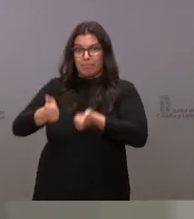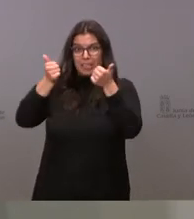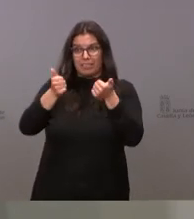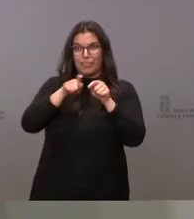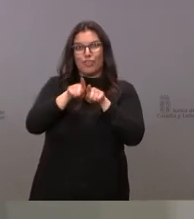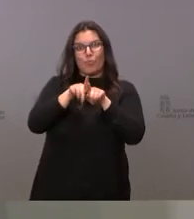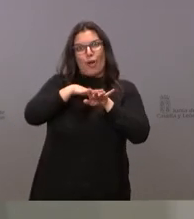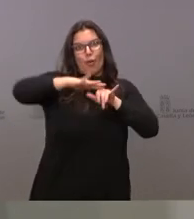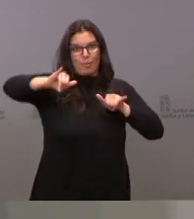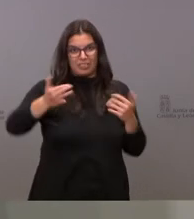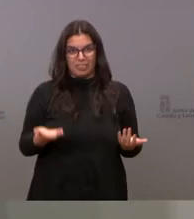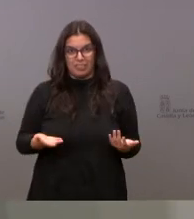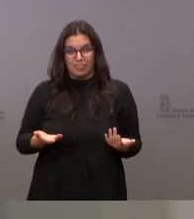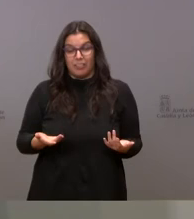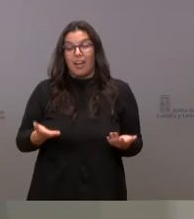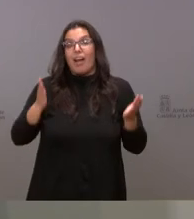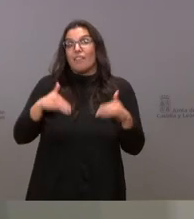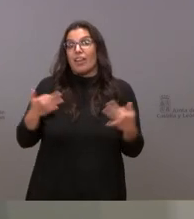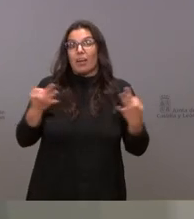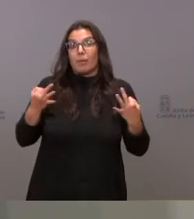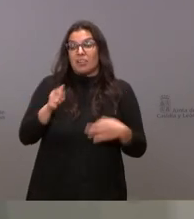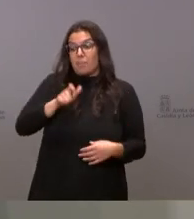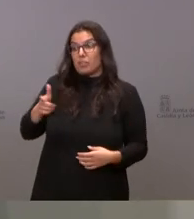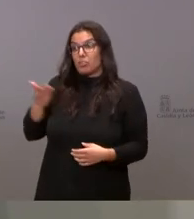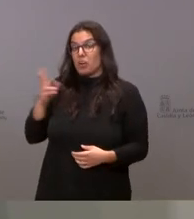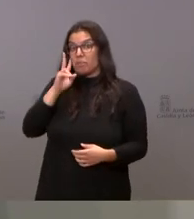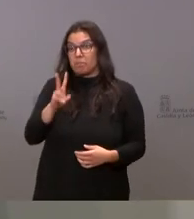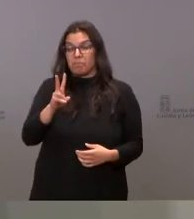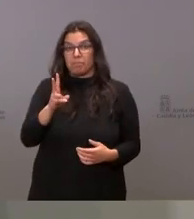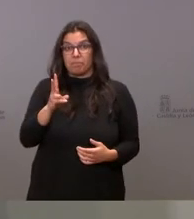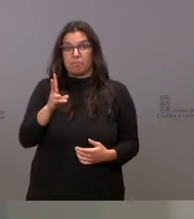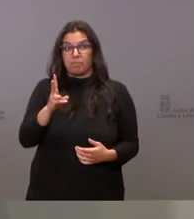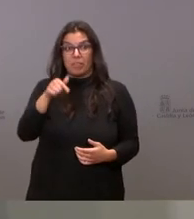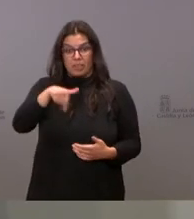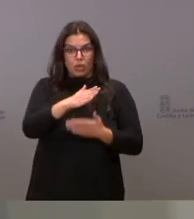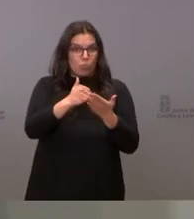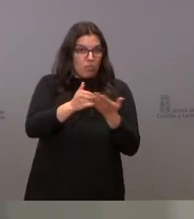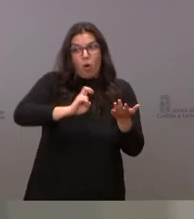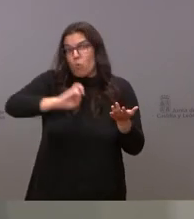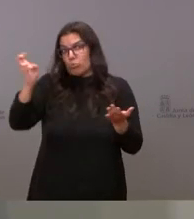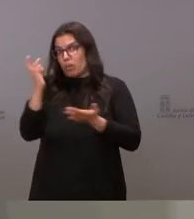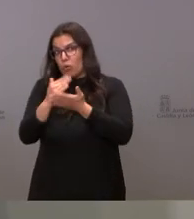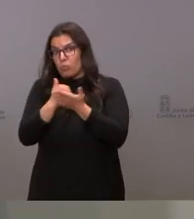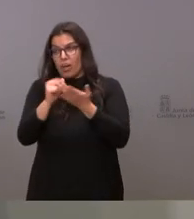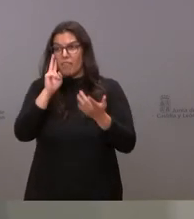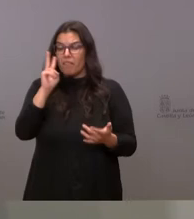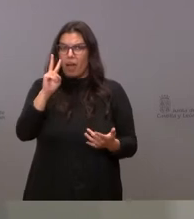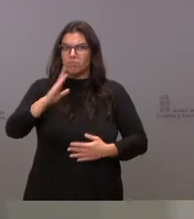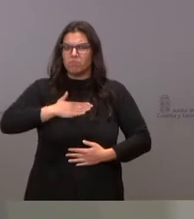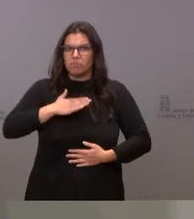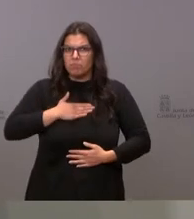es que los ciudadanos que habitan en esta comunidad y en otras comunidades pues